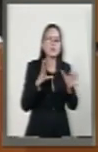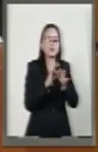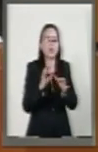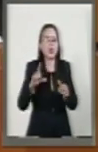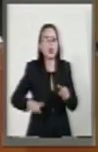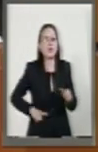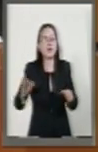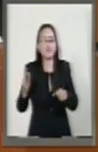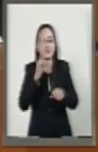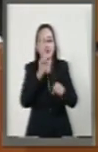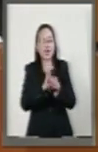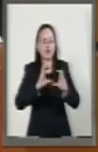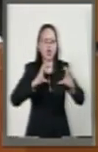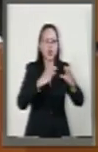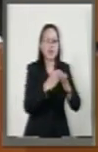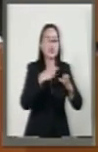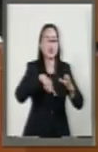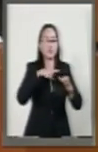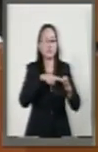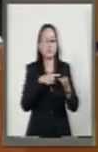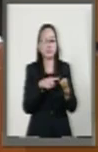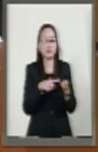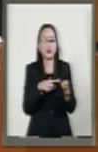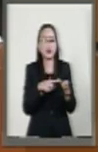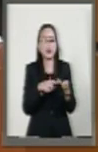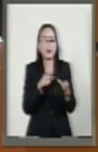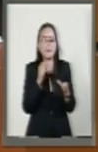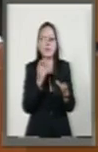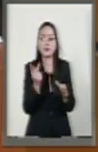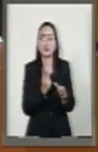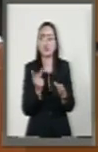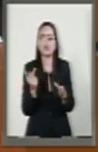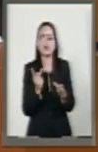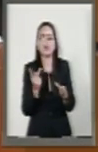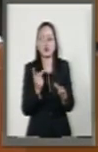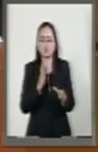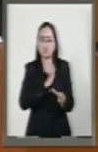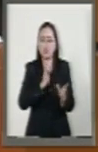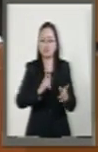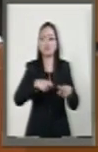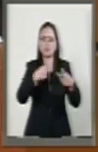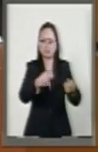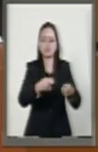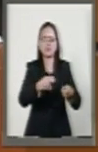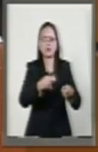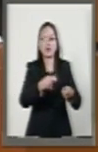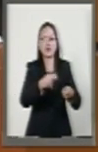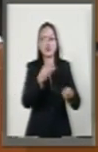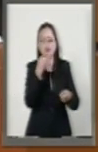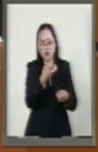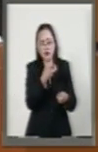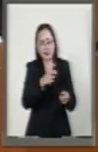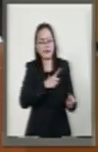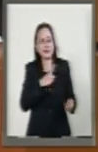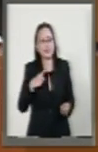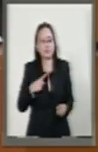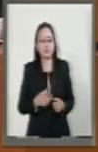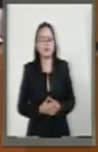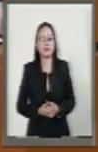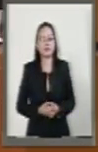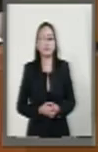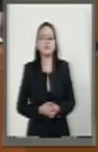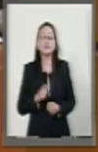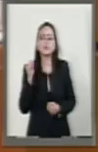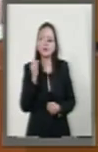Federal y al Congreso de la Unión la posibilidad de otorgar garantía sobre esa deuda. Y